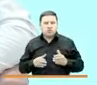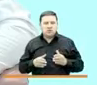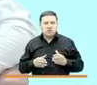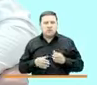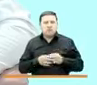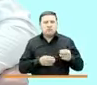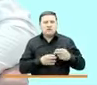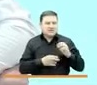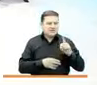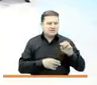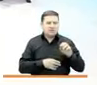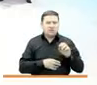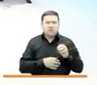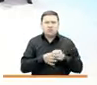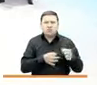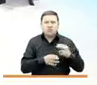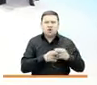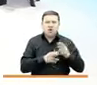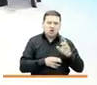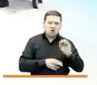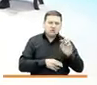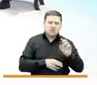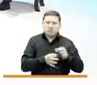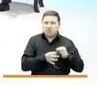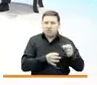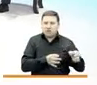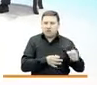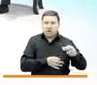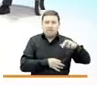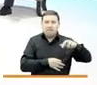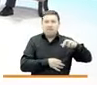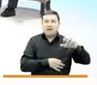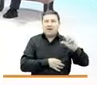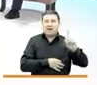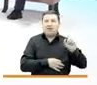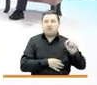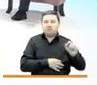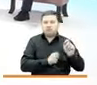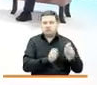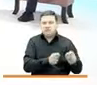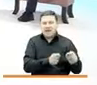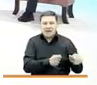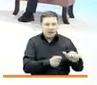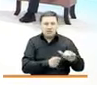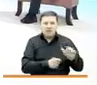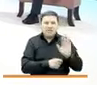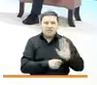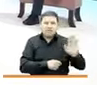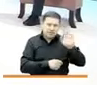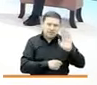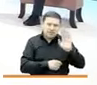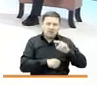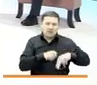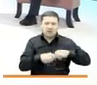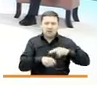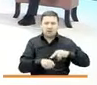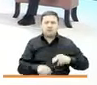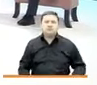municipio del Rosario es un municipio PDET y es un municipio allí en el departamento de Nariño